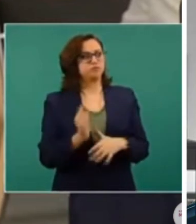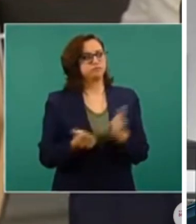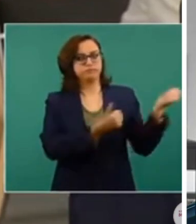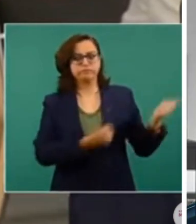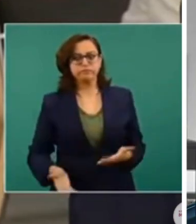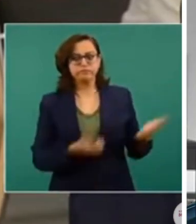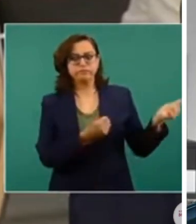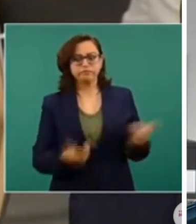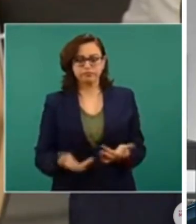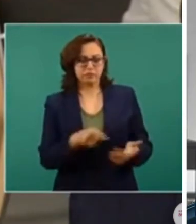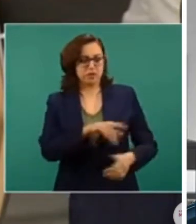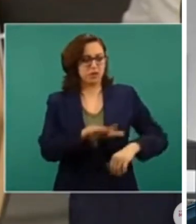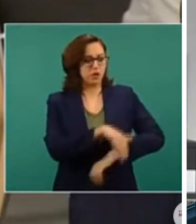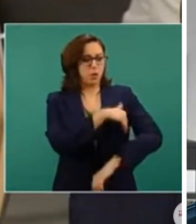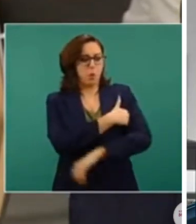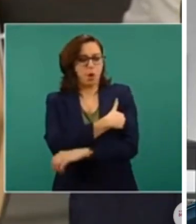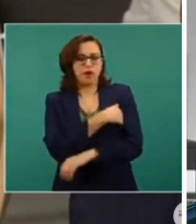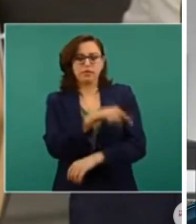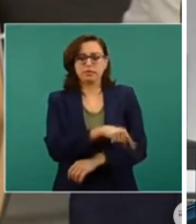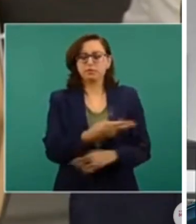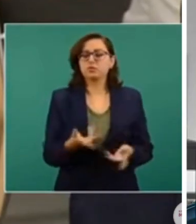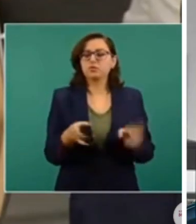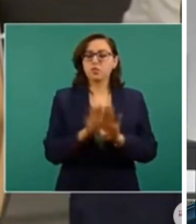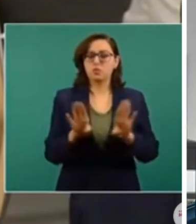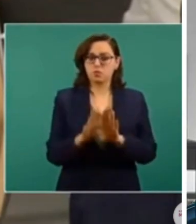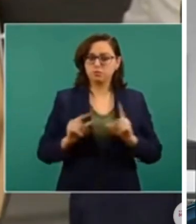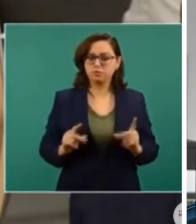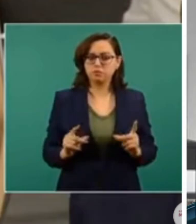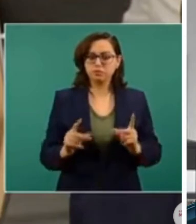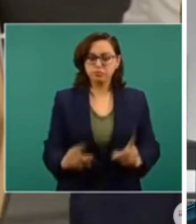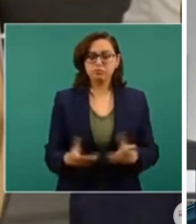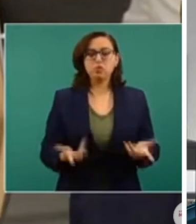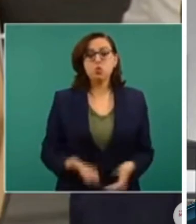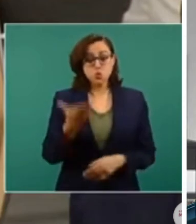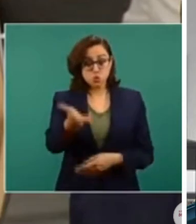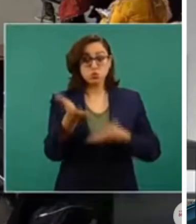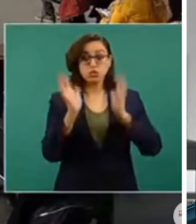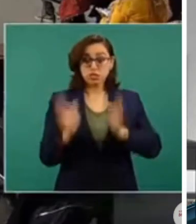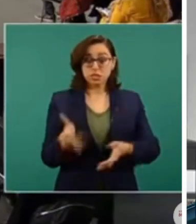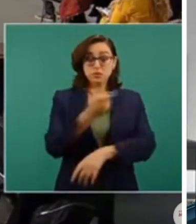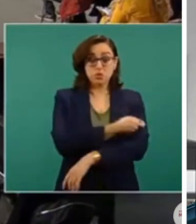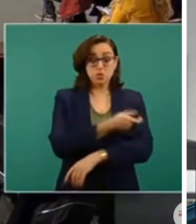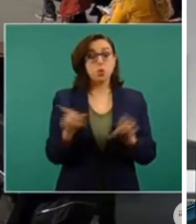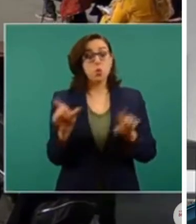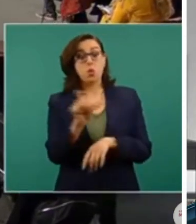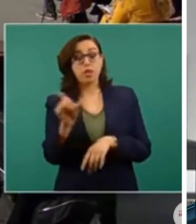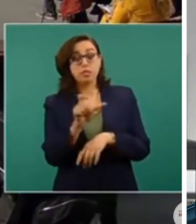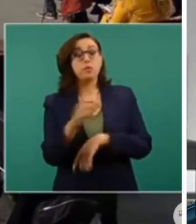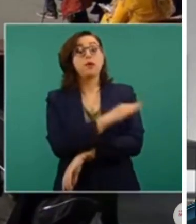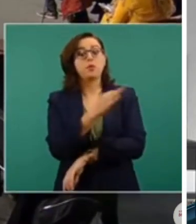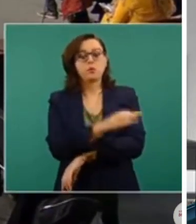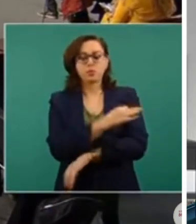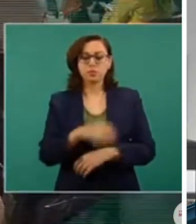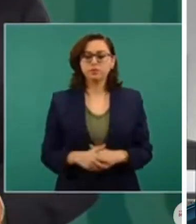Saber cómo va esta vacunación y si usted ya se vacunó, se va a ir a vacunar. Vamos muy bien en la